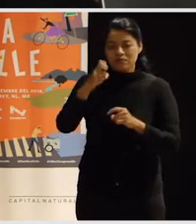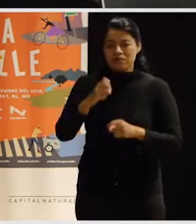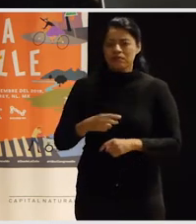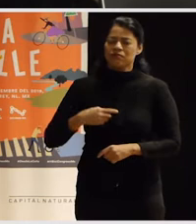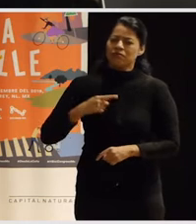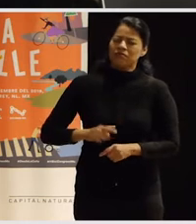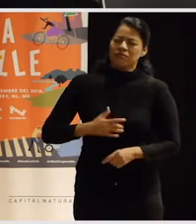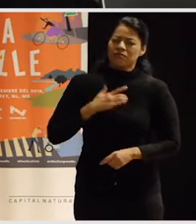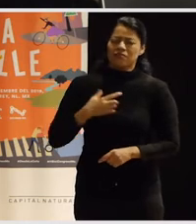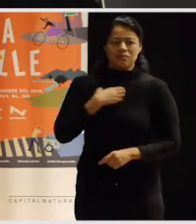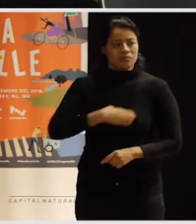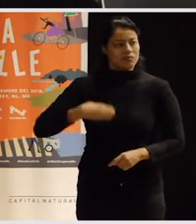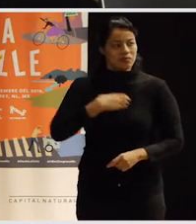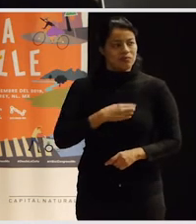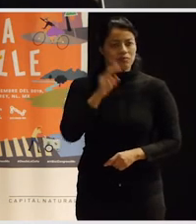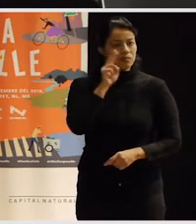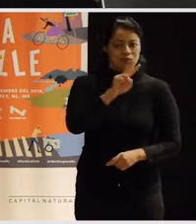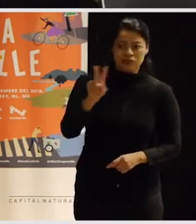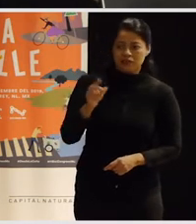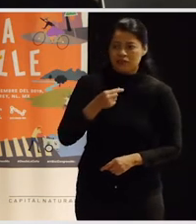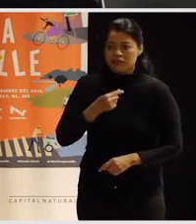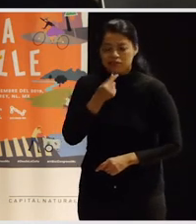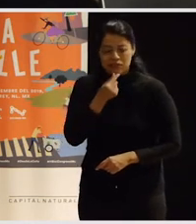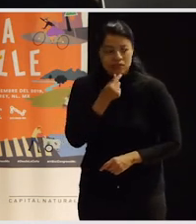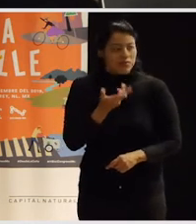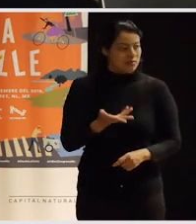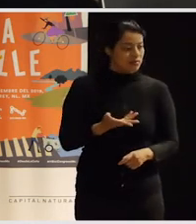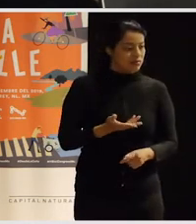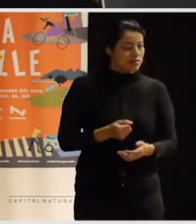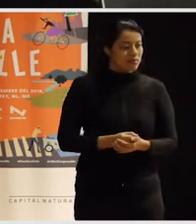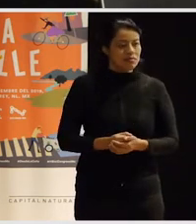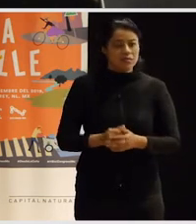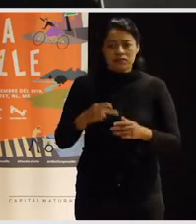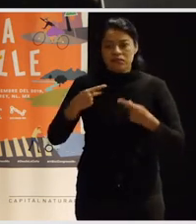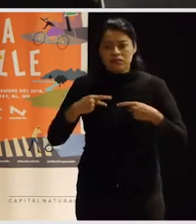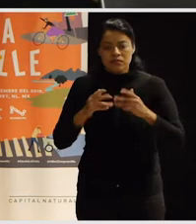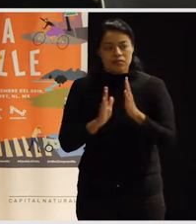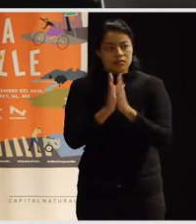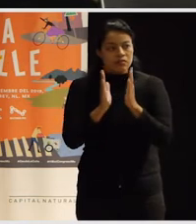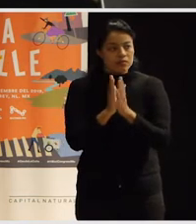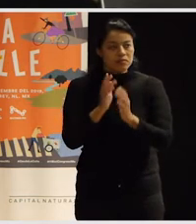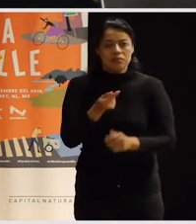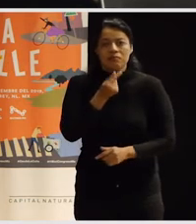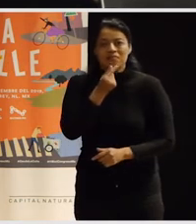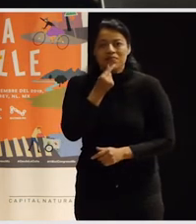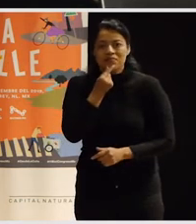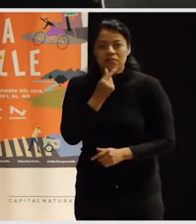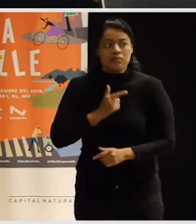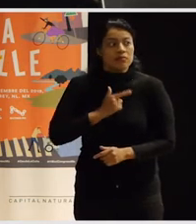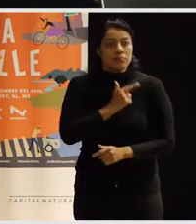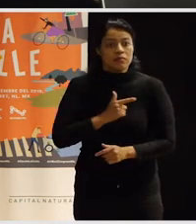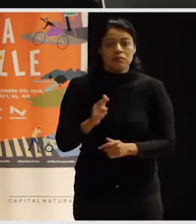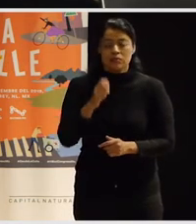contenta de ver niños acá y niñas entre quienes participan, porque me parece que es súper importante que